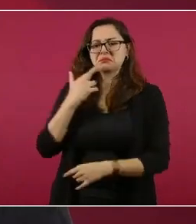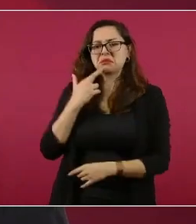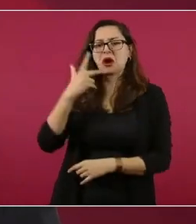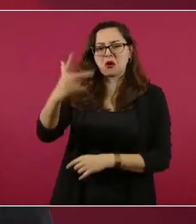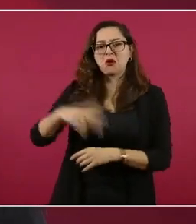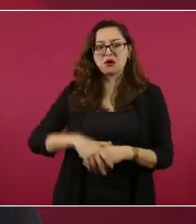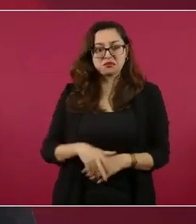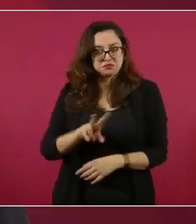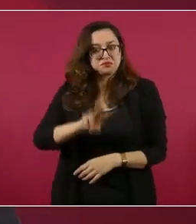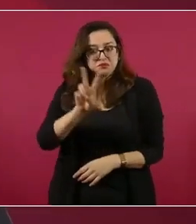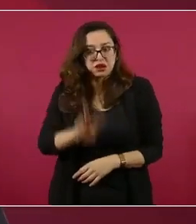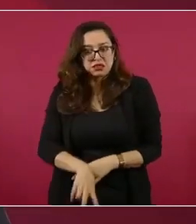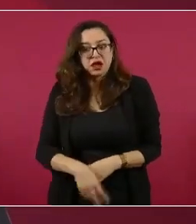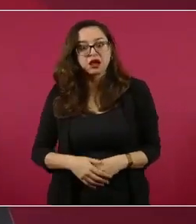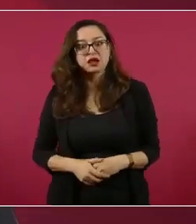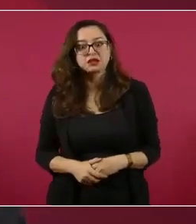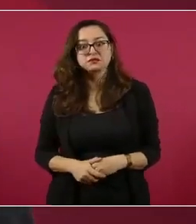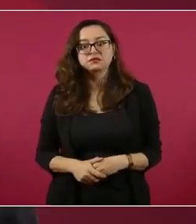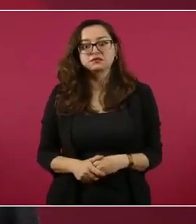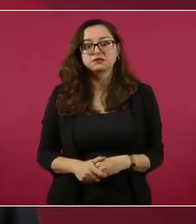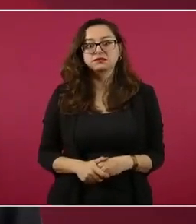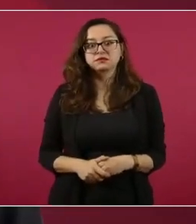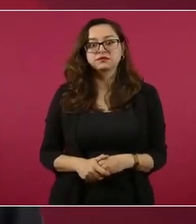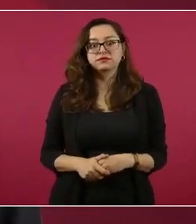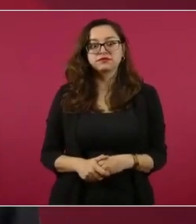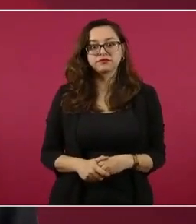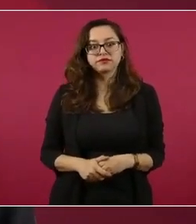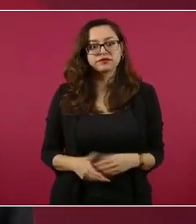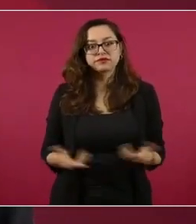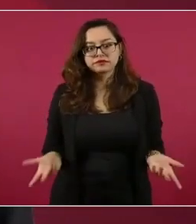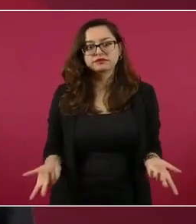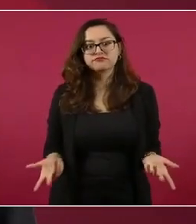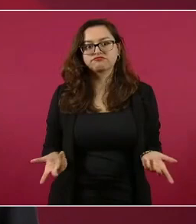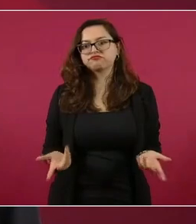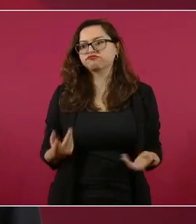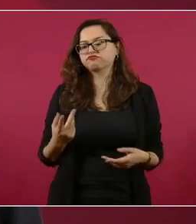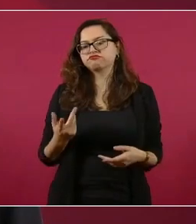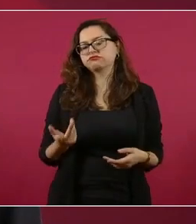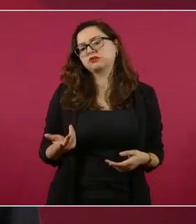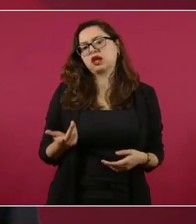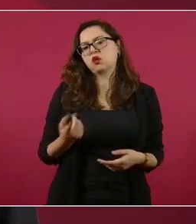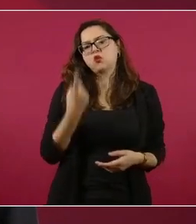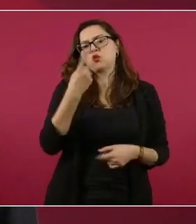Sí, los que se ponen, sí, un día a la semana.